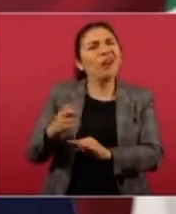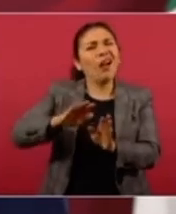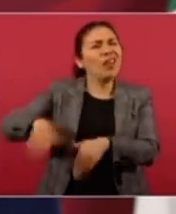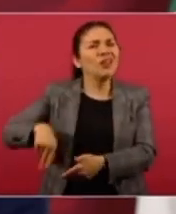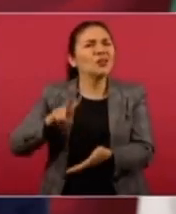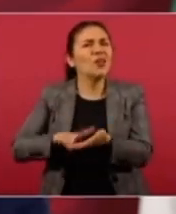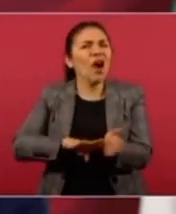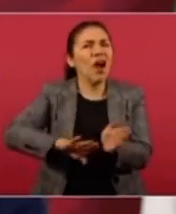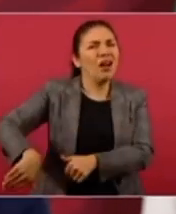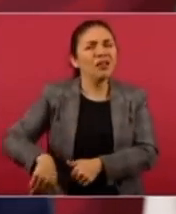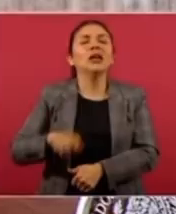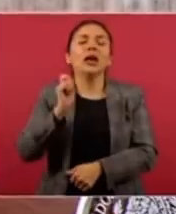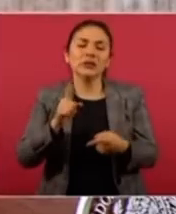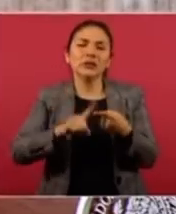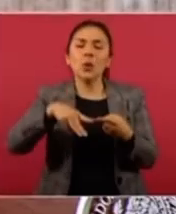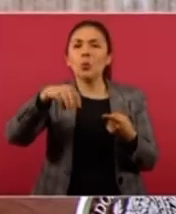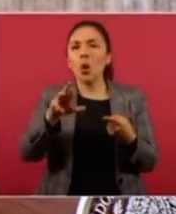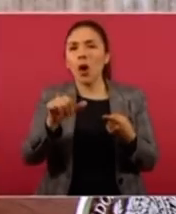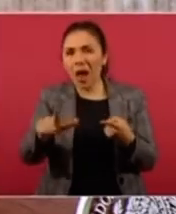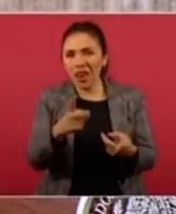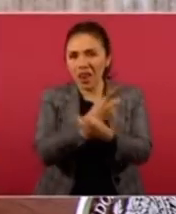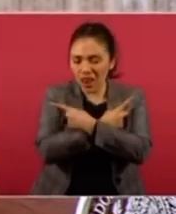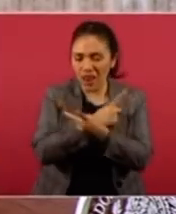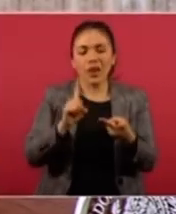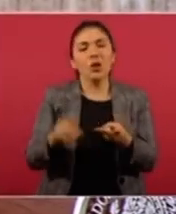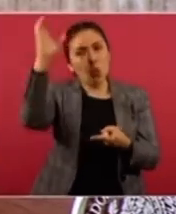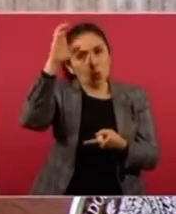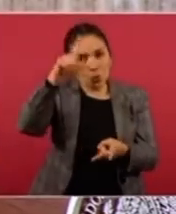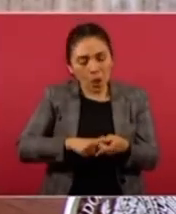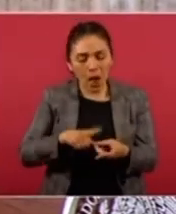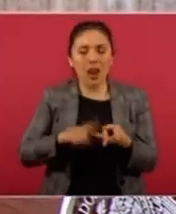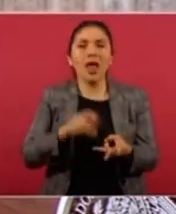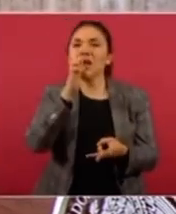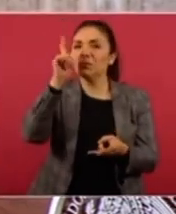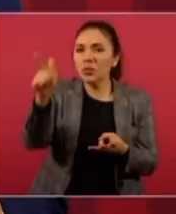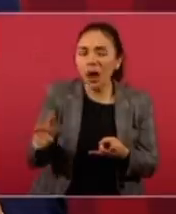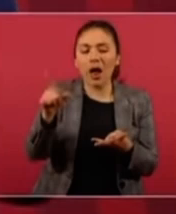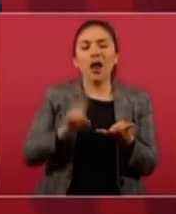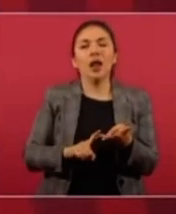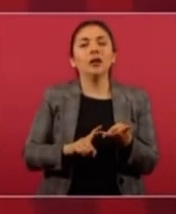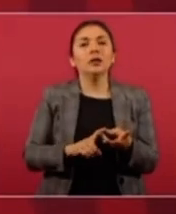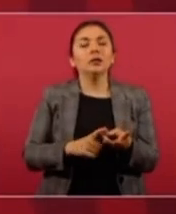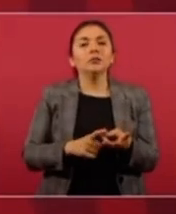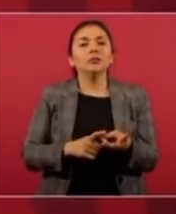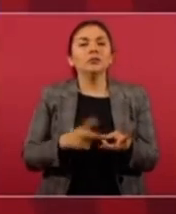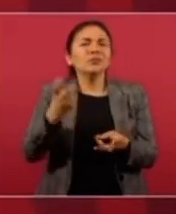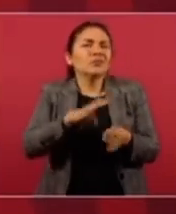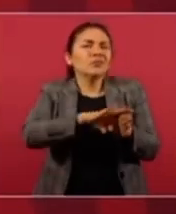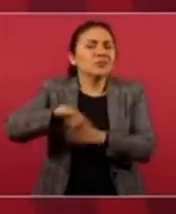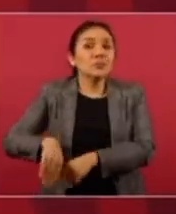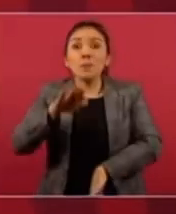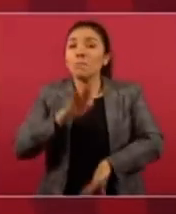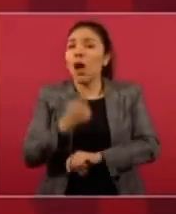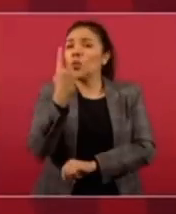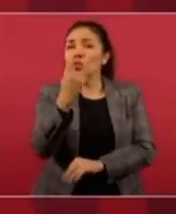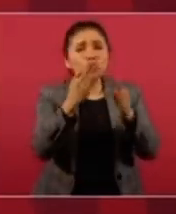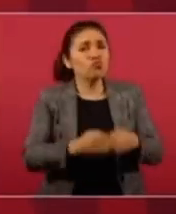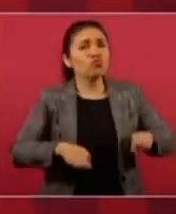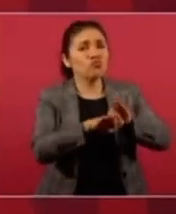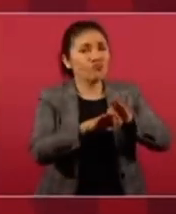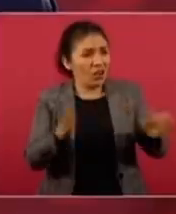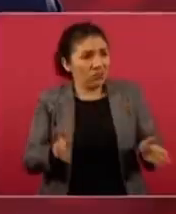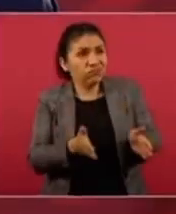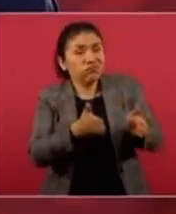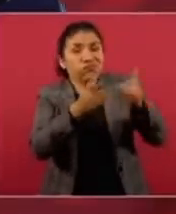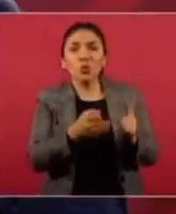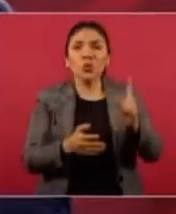Los valores morales, culturales, espirituales. Y se elevó a